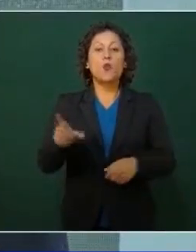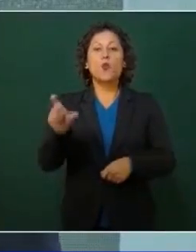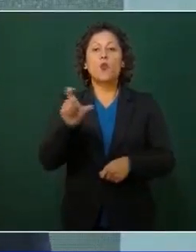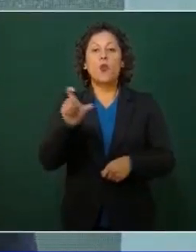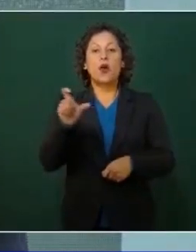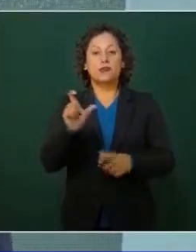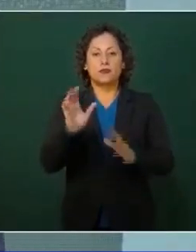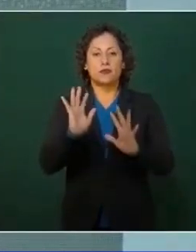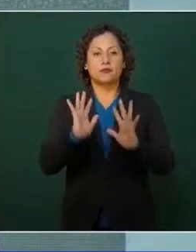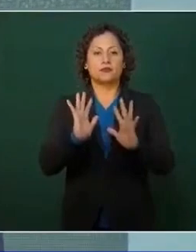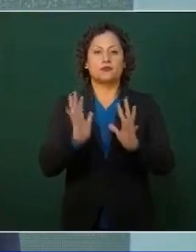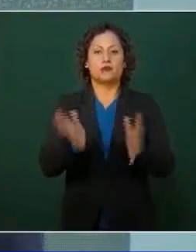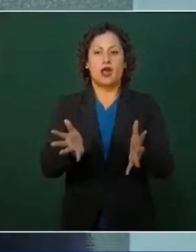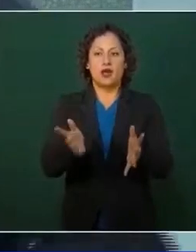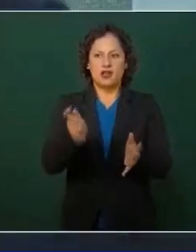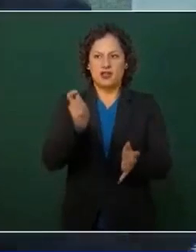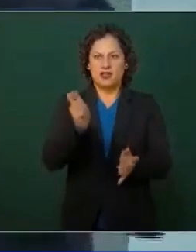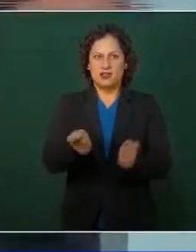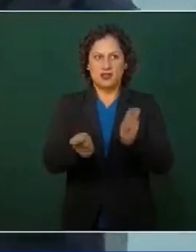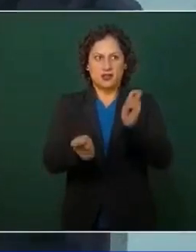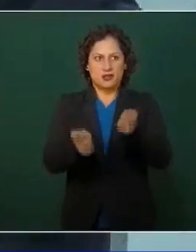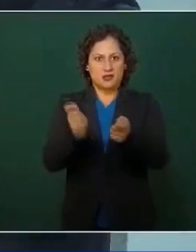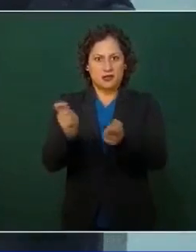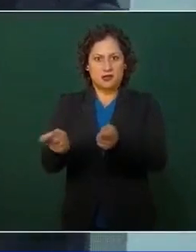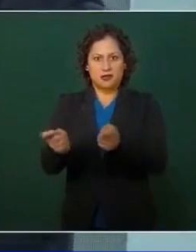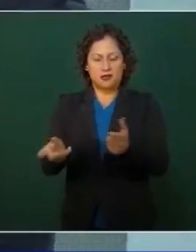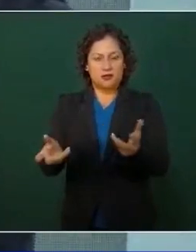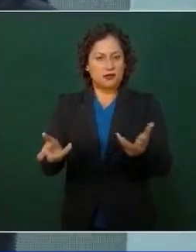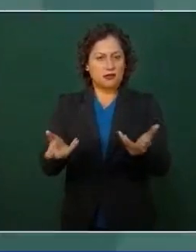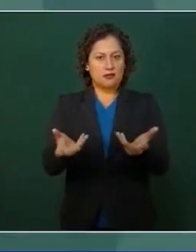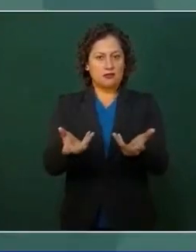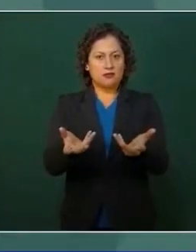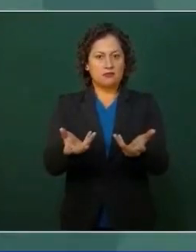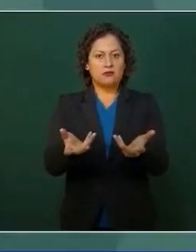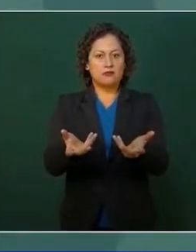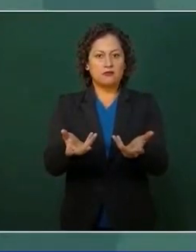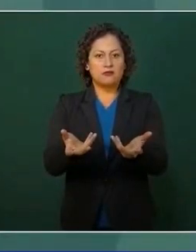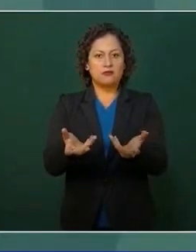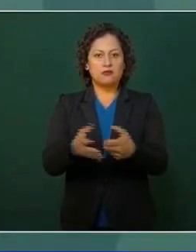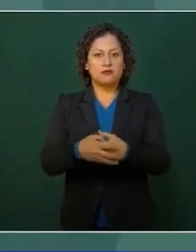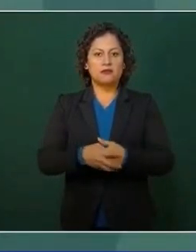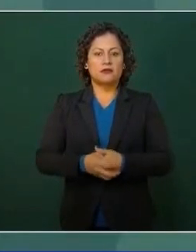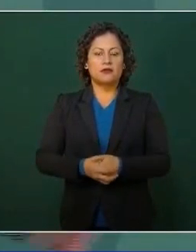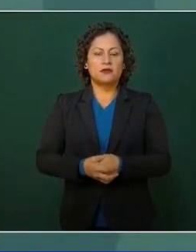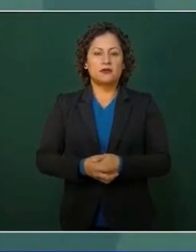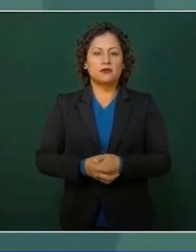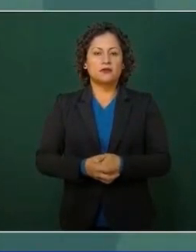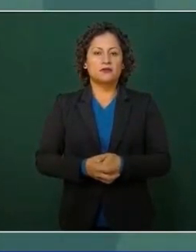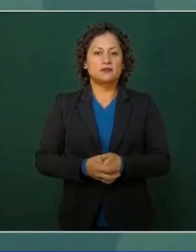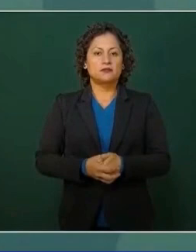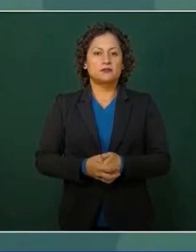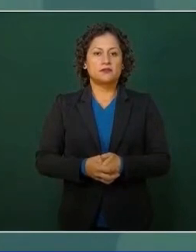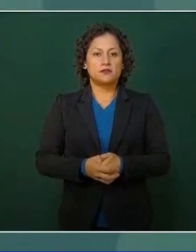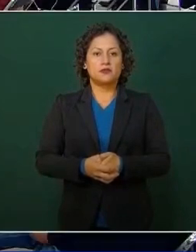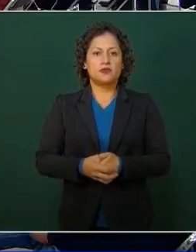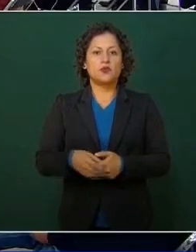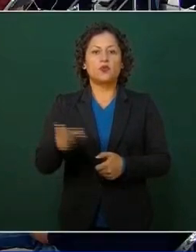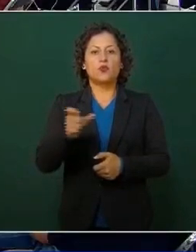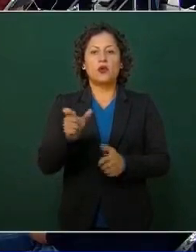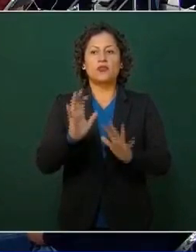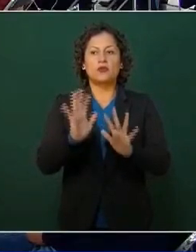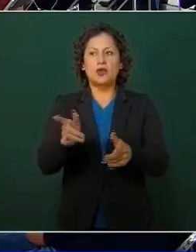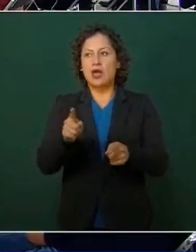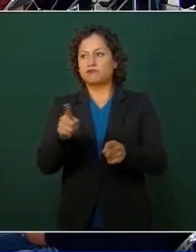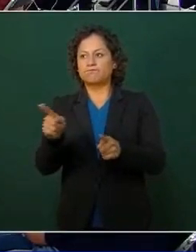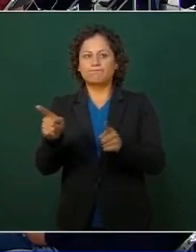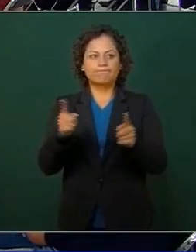se fue o así pensaba